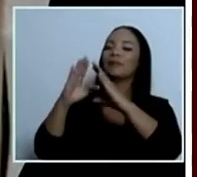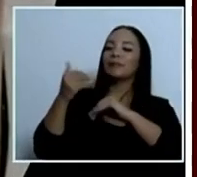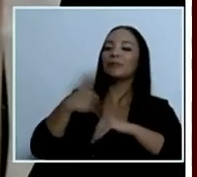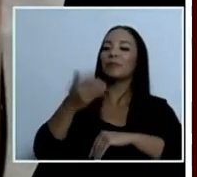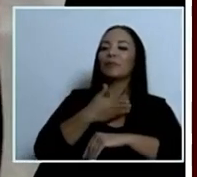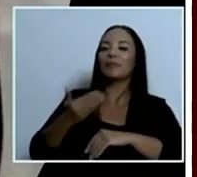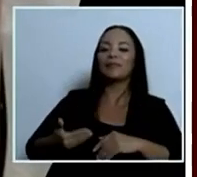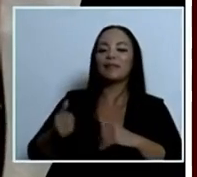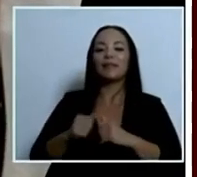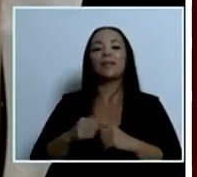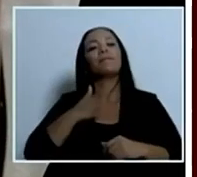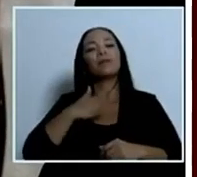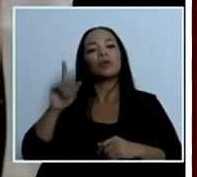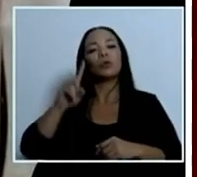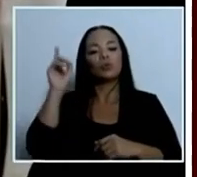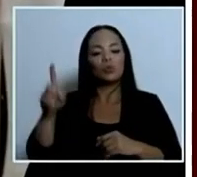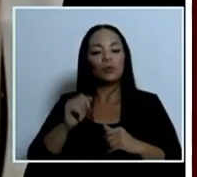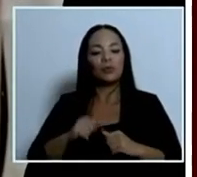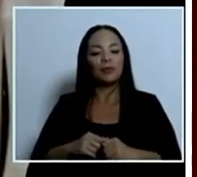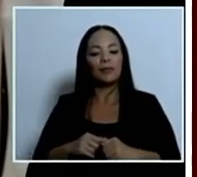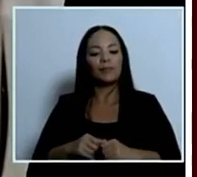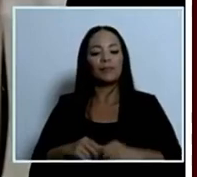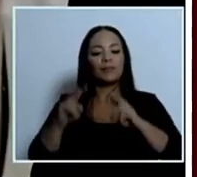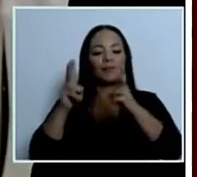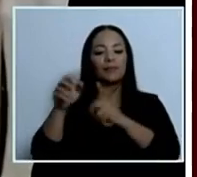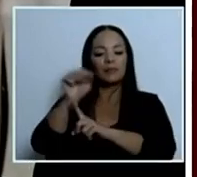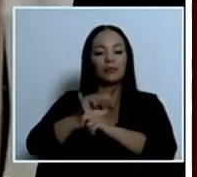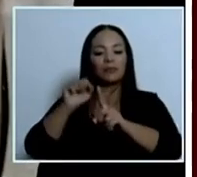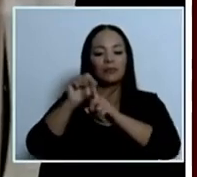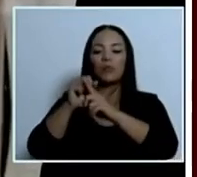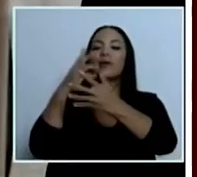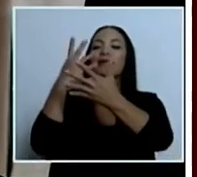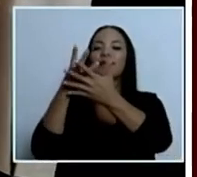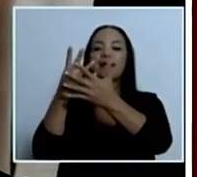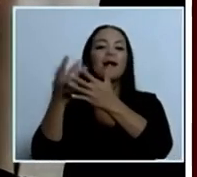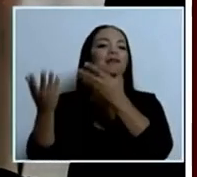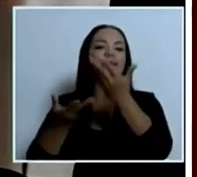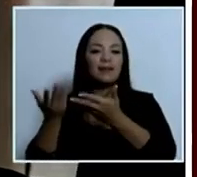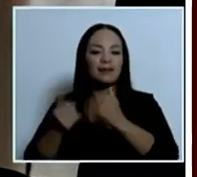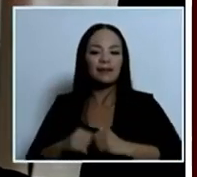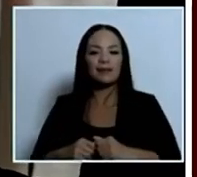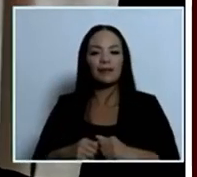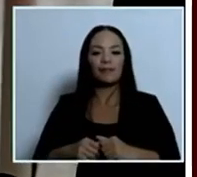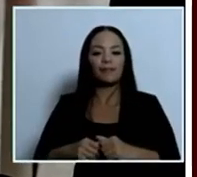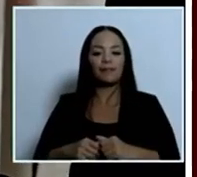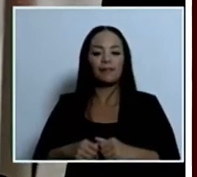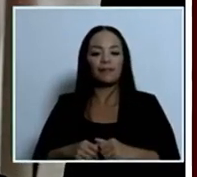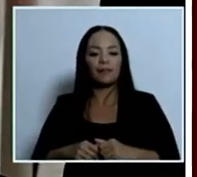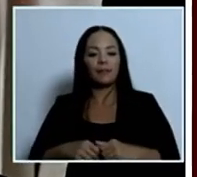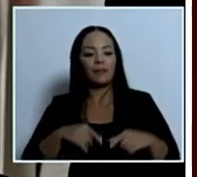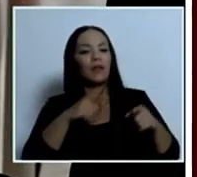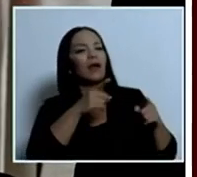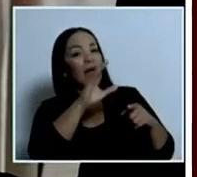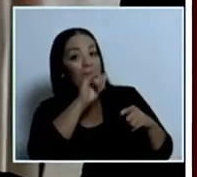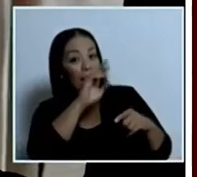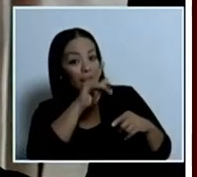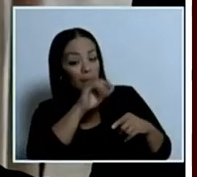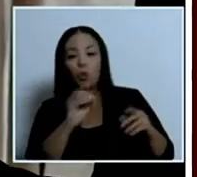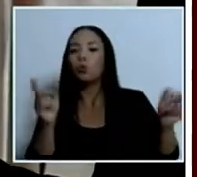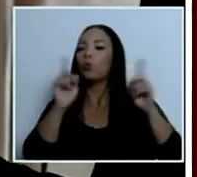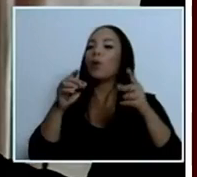mi consulta es acerca de la situación en cárceles se ha detectado en las cárceles